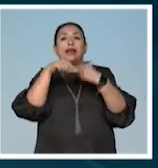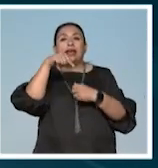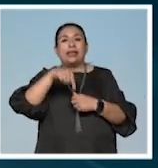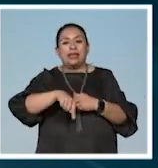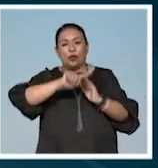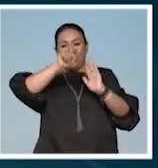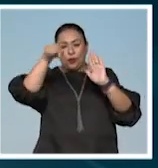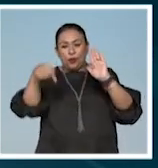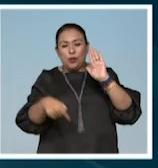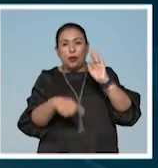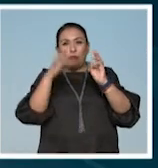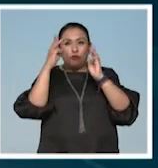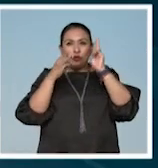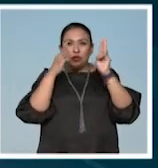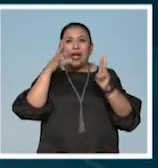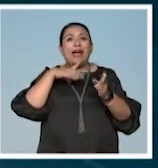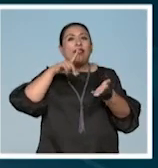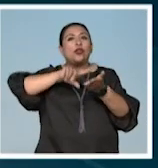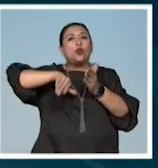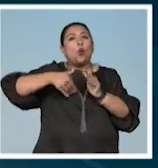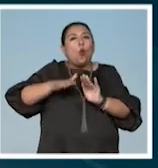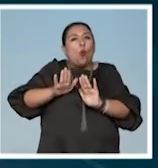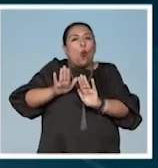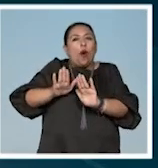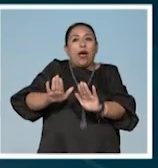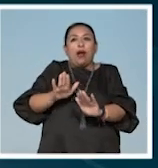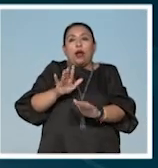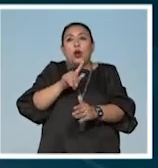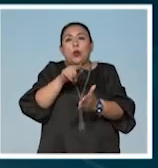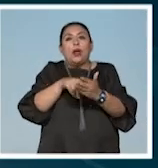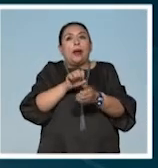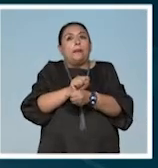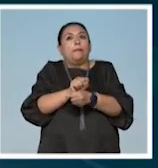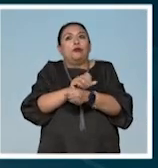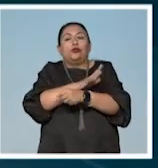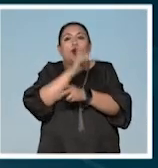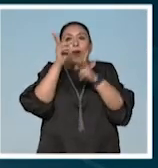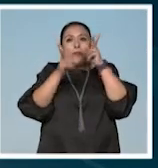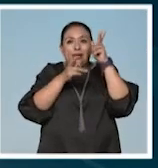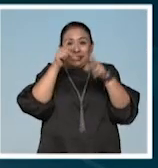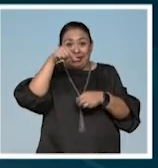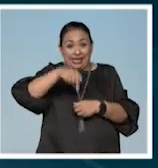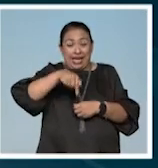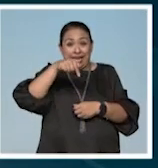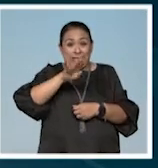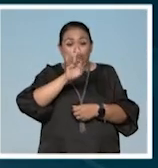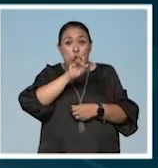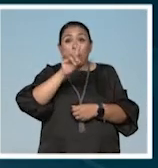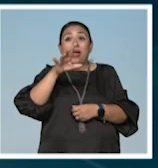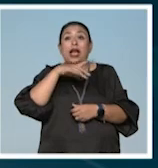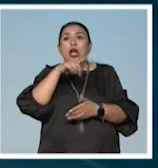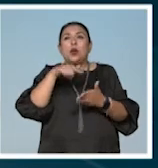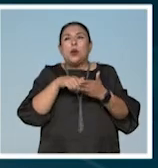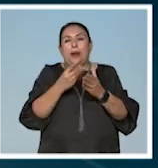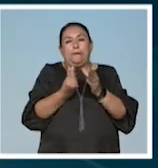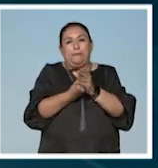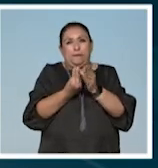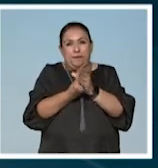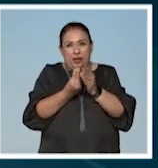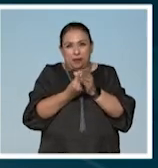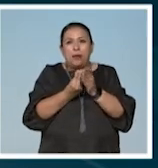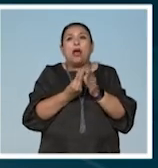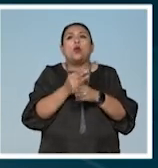sótano del museo aquí tenemos las bóvedas es el espacio más emocionante de la visita y aquí en las bóvedas es nuestro espacio más íntimo